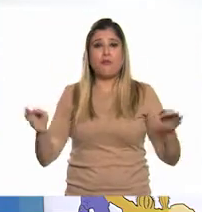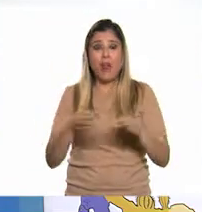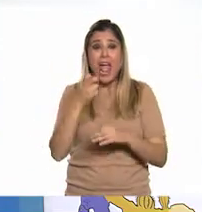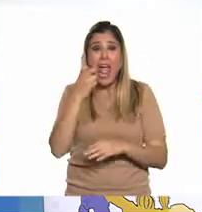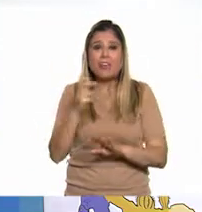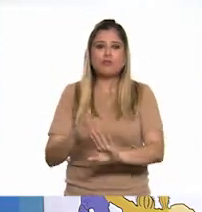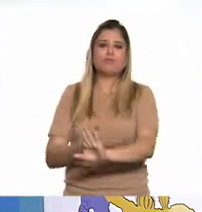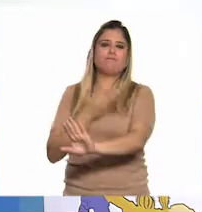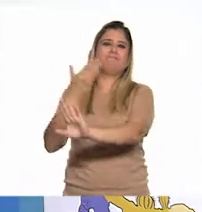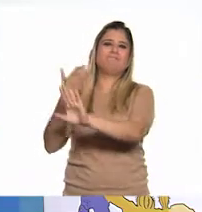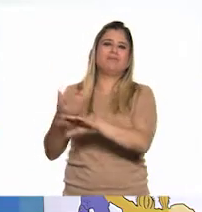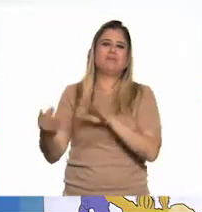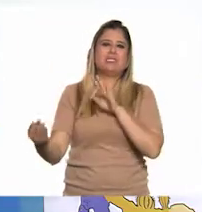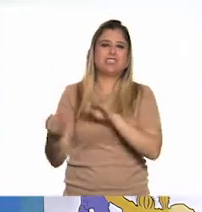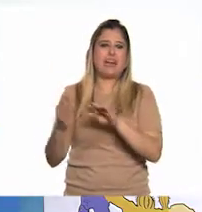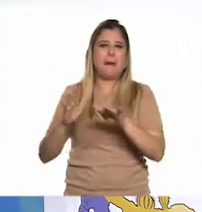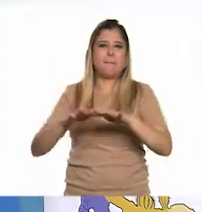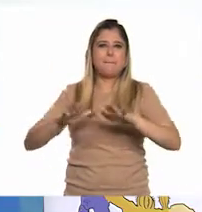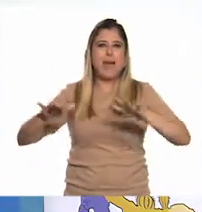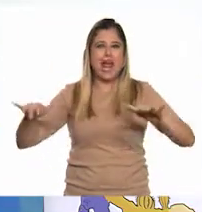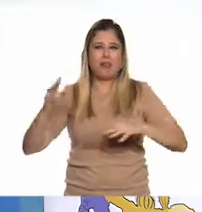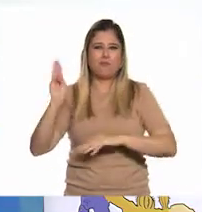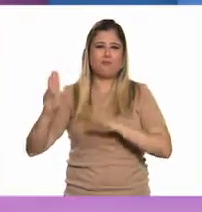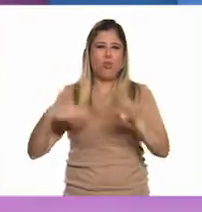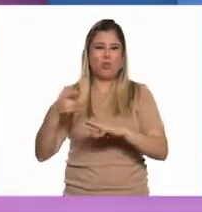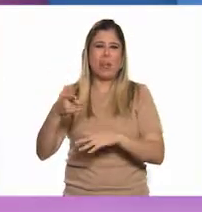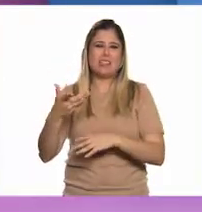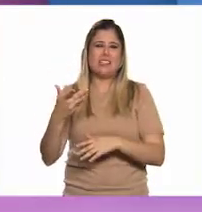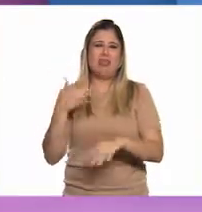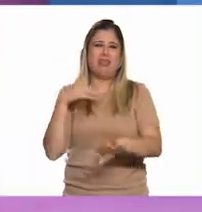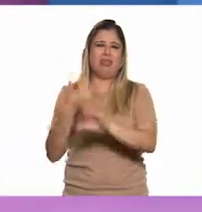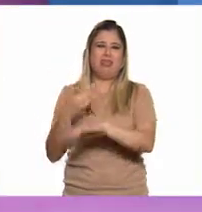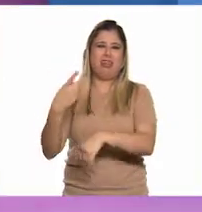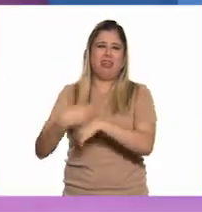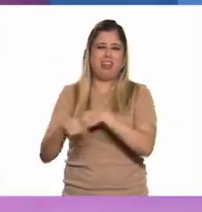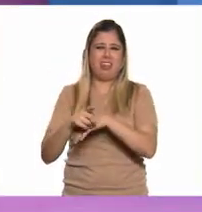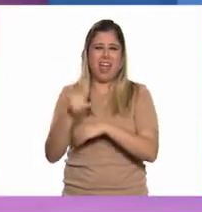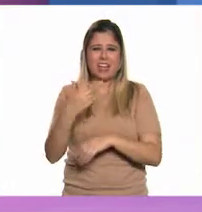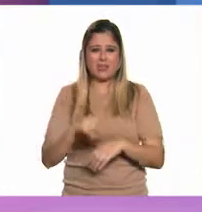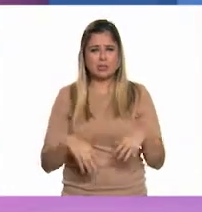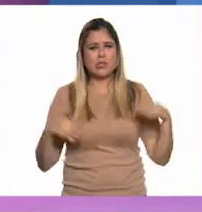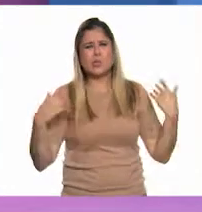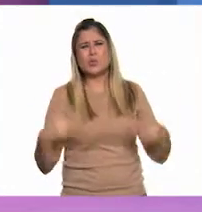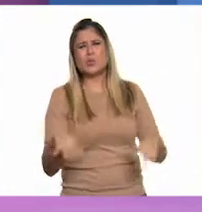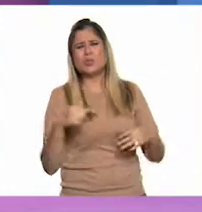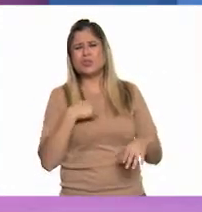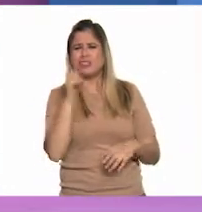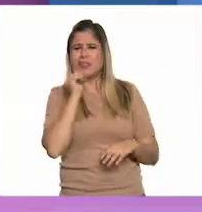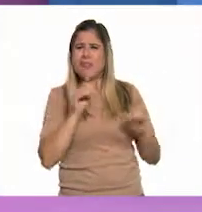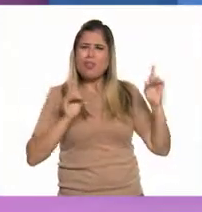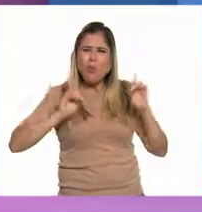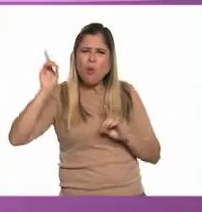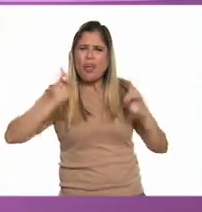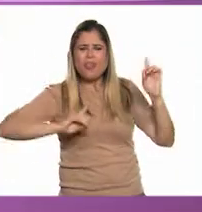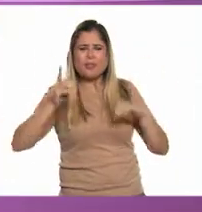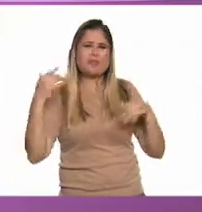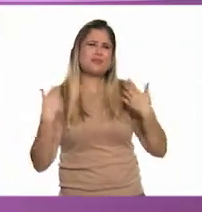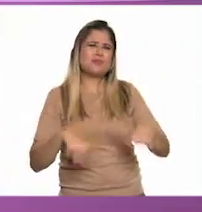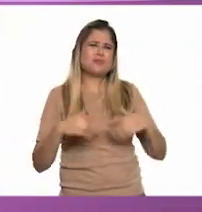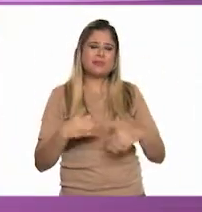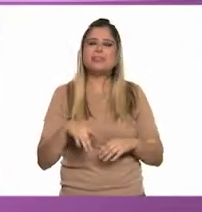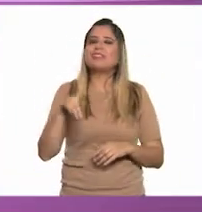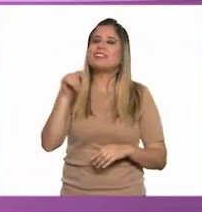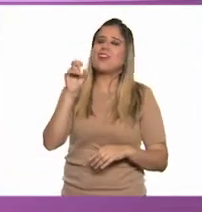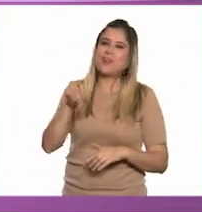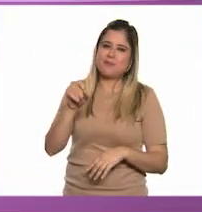cercanas al mar en todo el mundo. ¡Ay, no! Es que me quedan siempre tantas dudas. Sí, Tom. A mí me